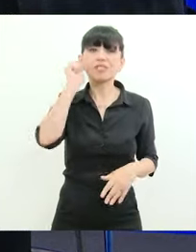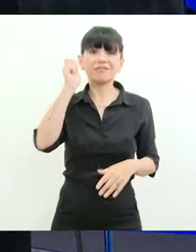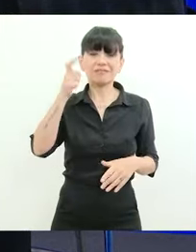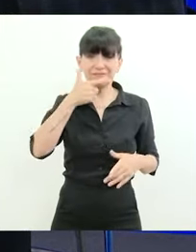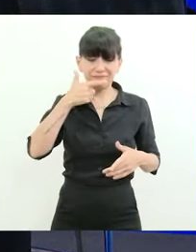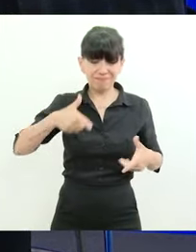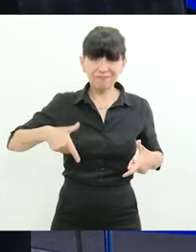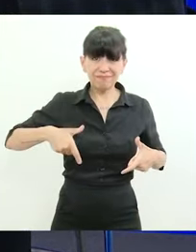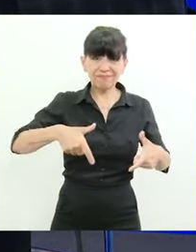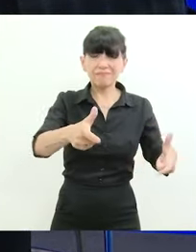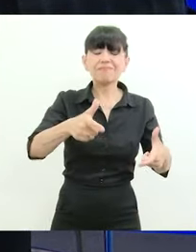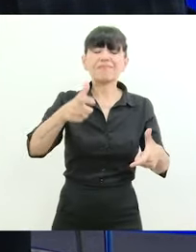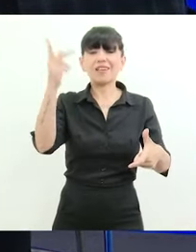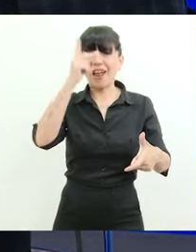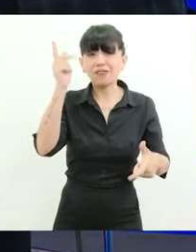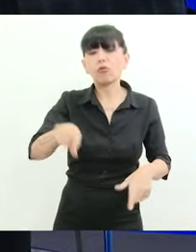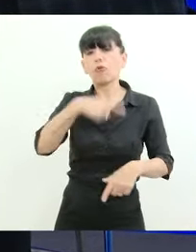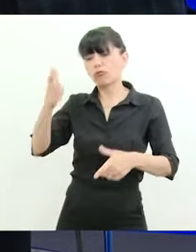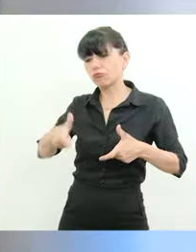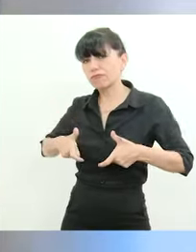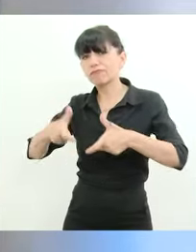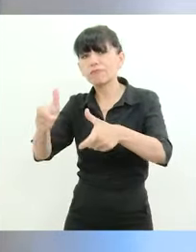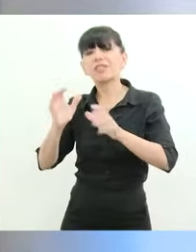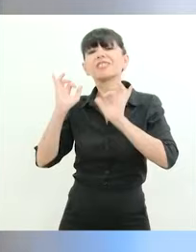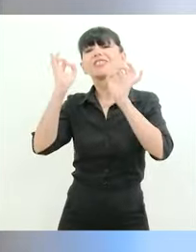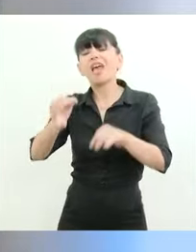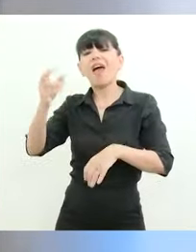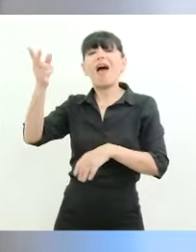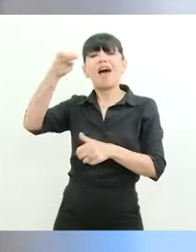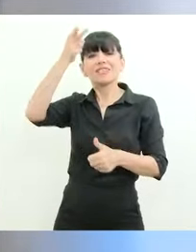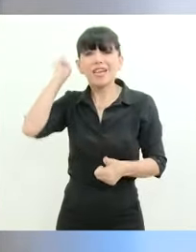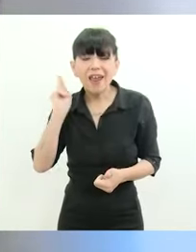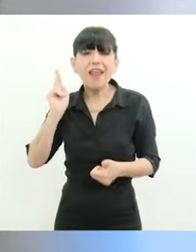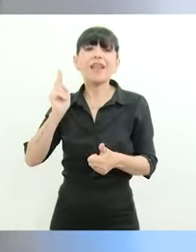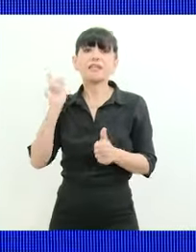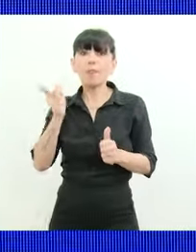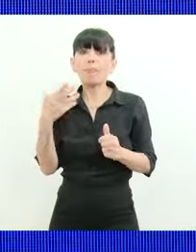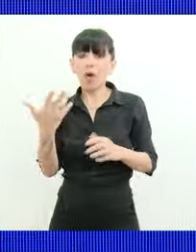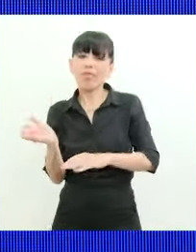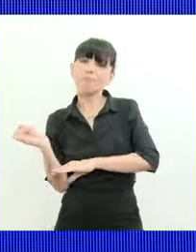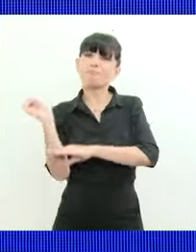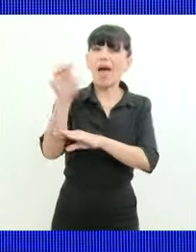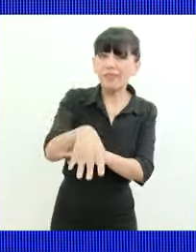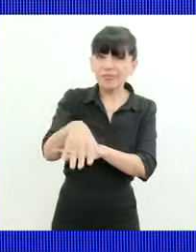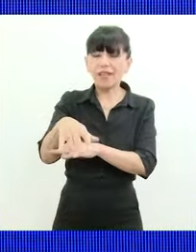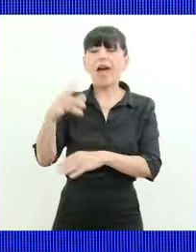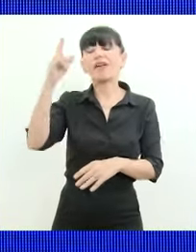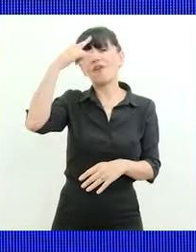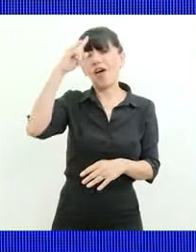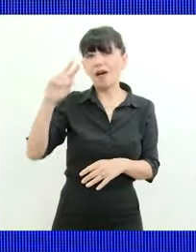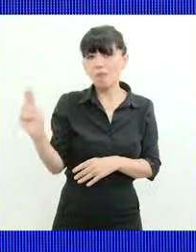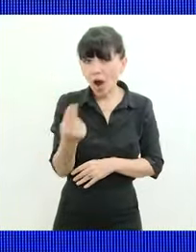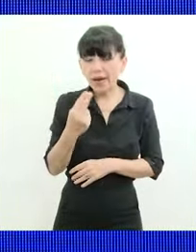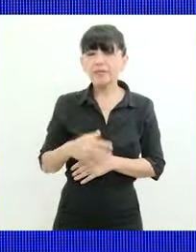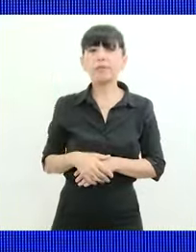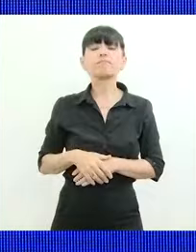el oleoducto a Chile, que nos permite exportación directa de vaca muerta a Chile, el año que viene vamos a hacer